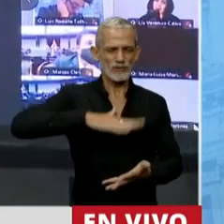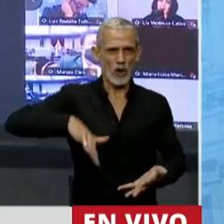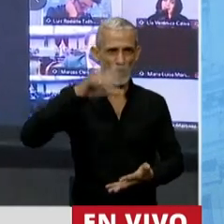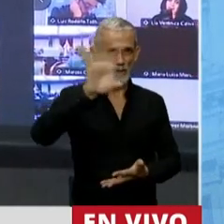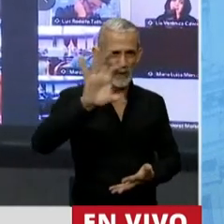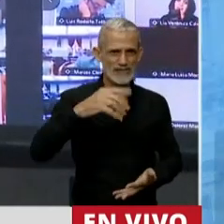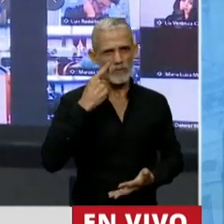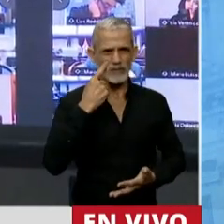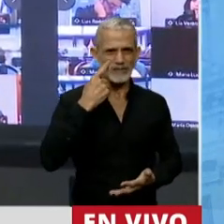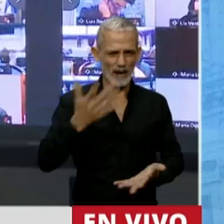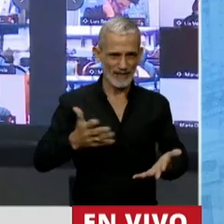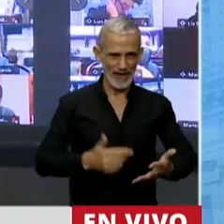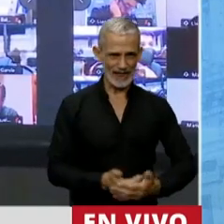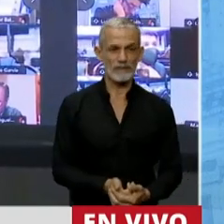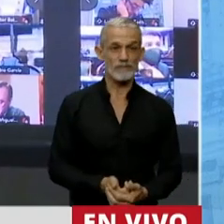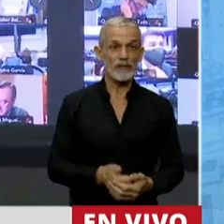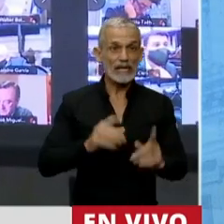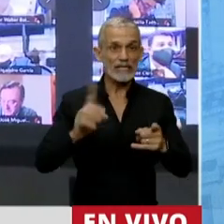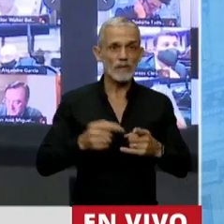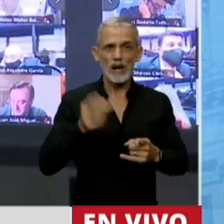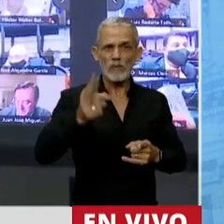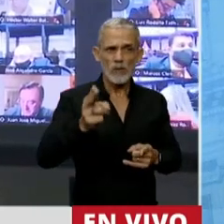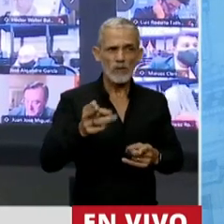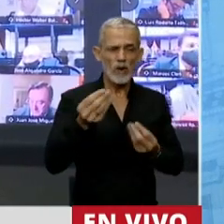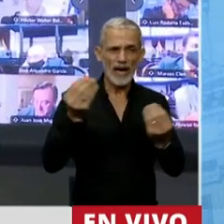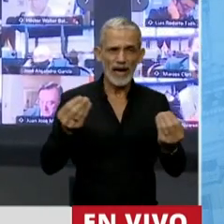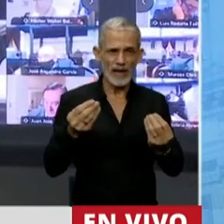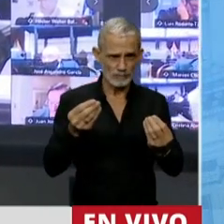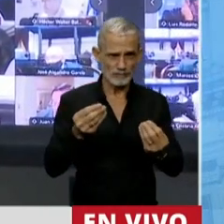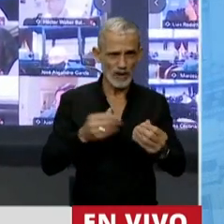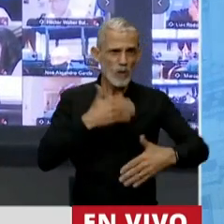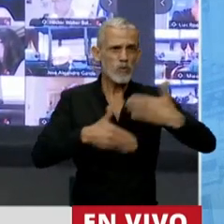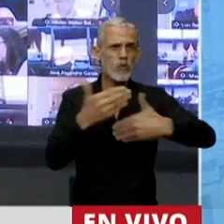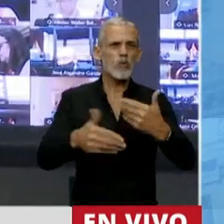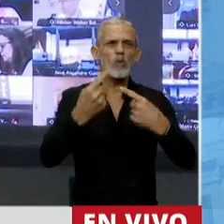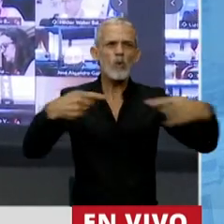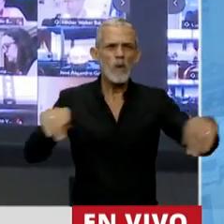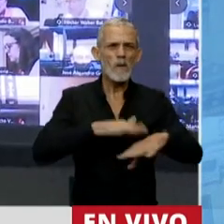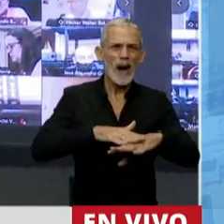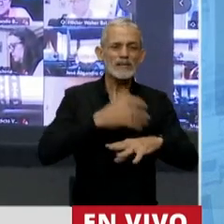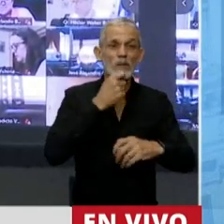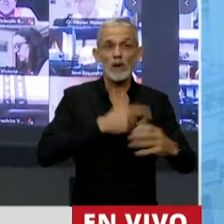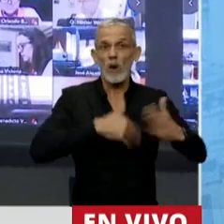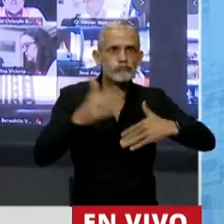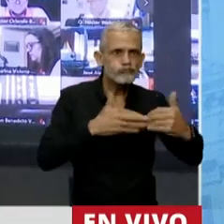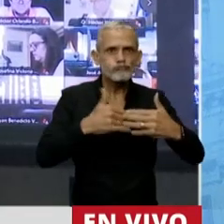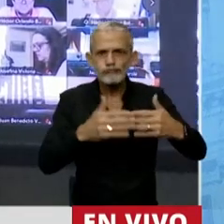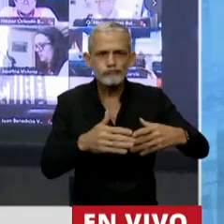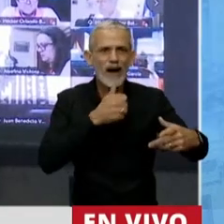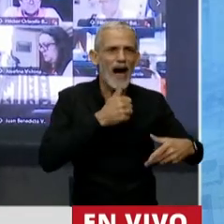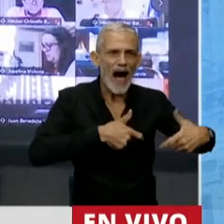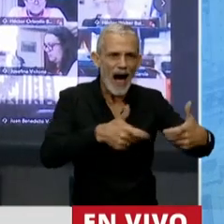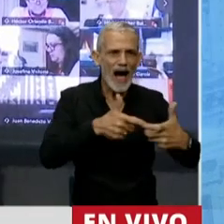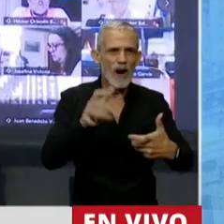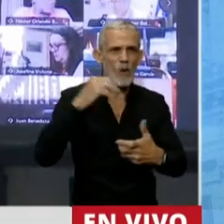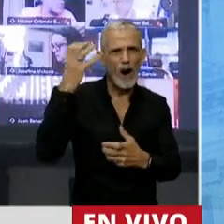y le estamos impidiendo el desarrollo de cuestiones elementales como son obras de infraestructura, de agua